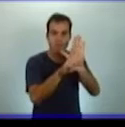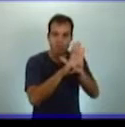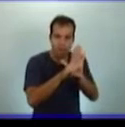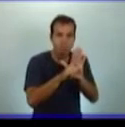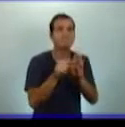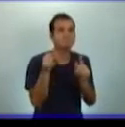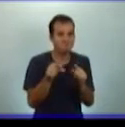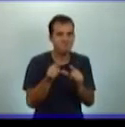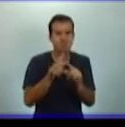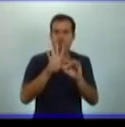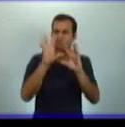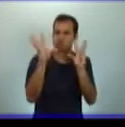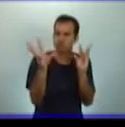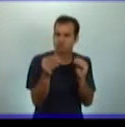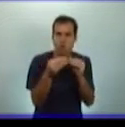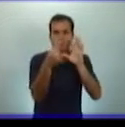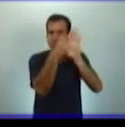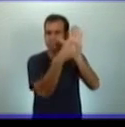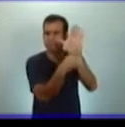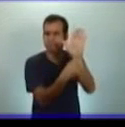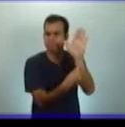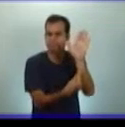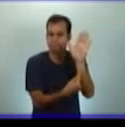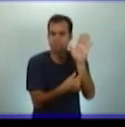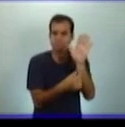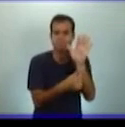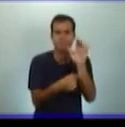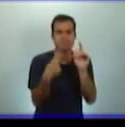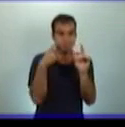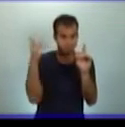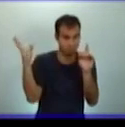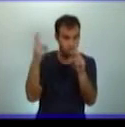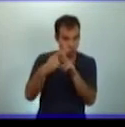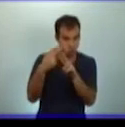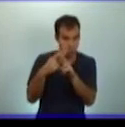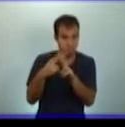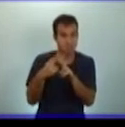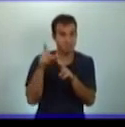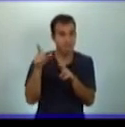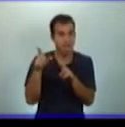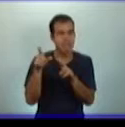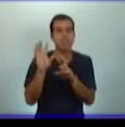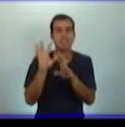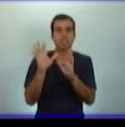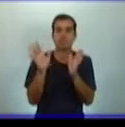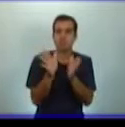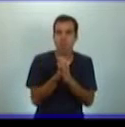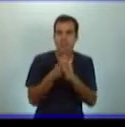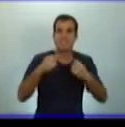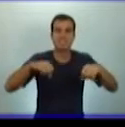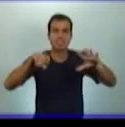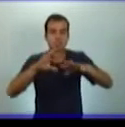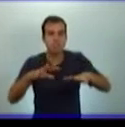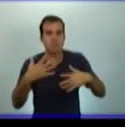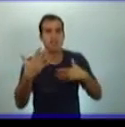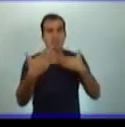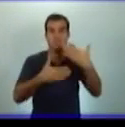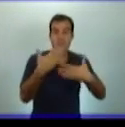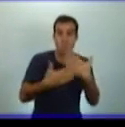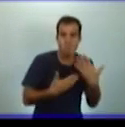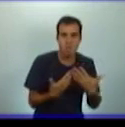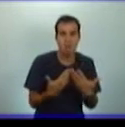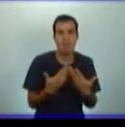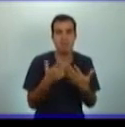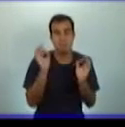recoge, mira qué interesante, recoge los problemas que había planteado